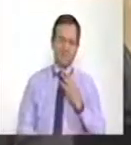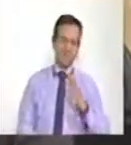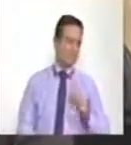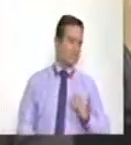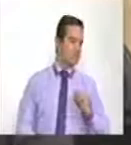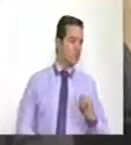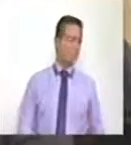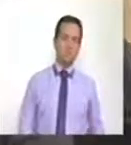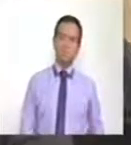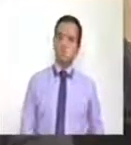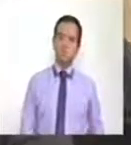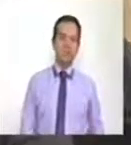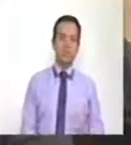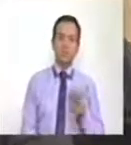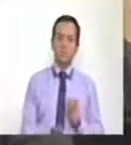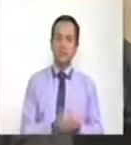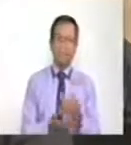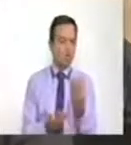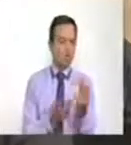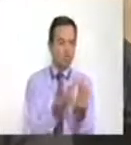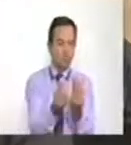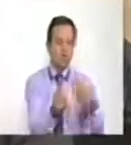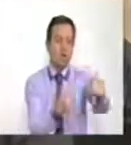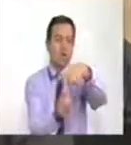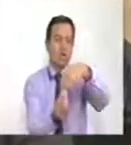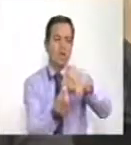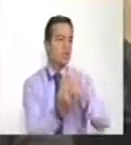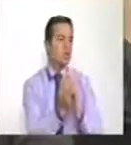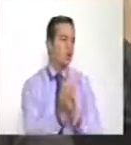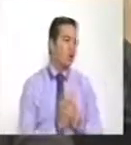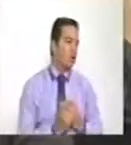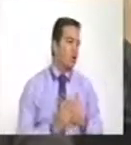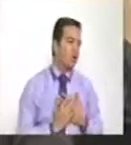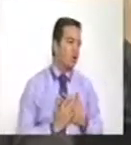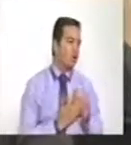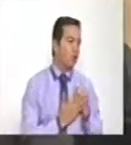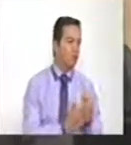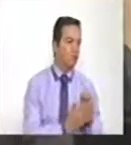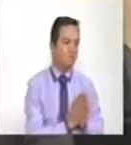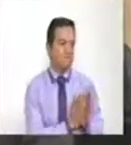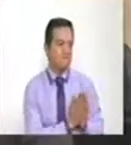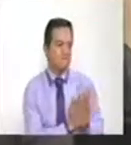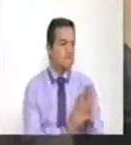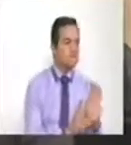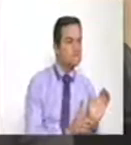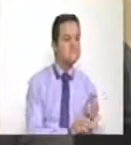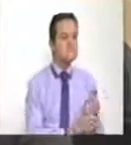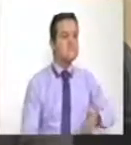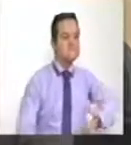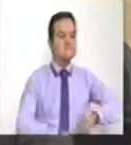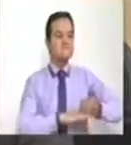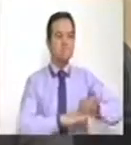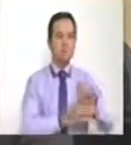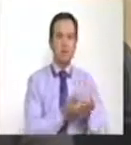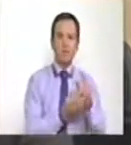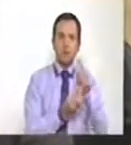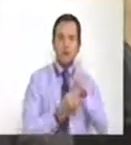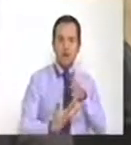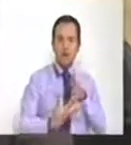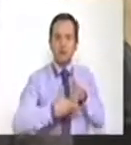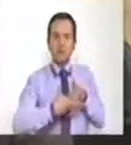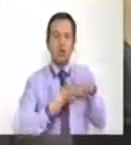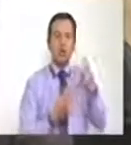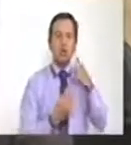que estas personas solamente tienen interés en tomarse el poder y combinar todas las formas de lucha para hacerlo.